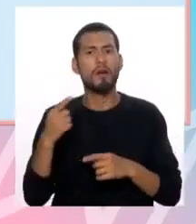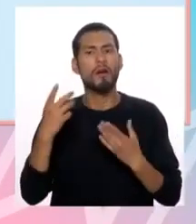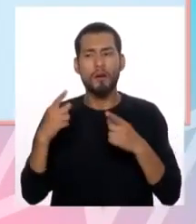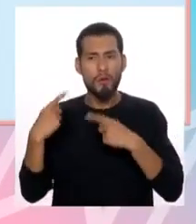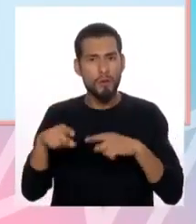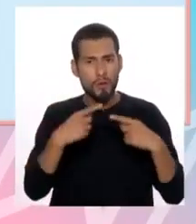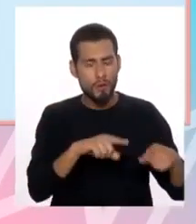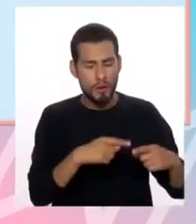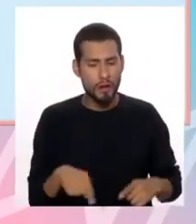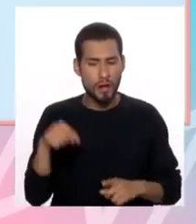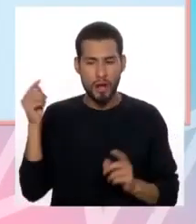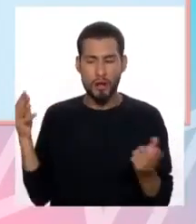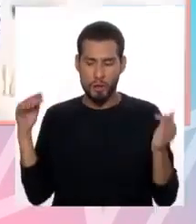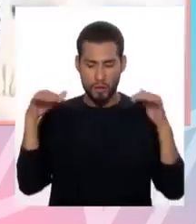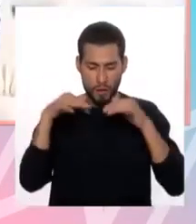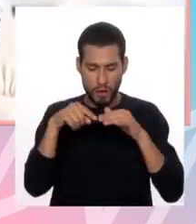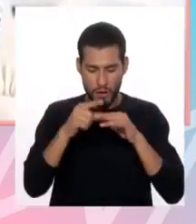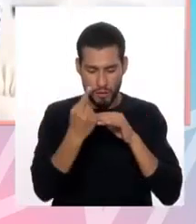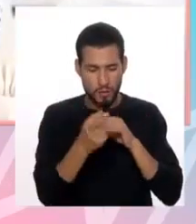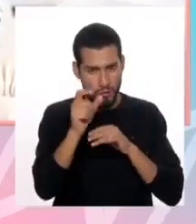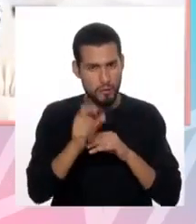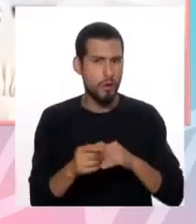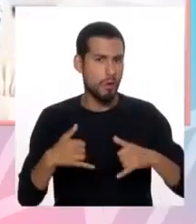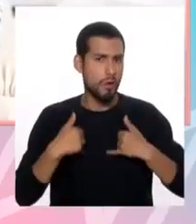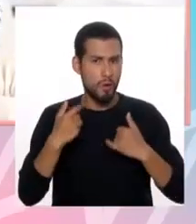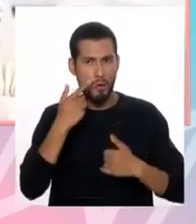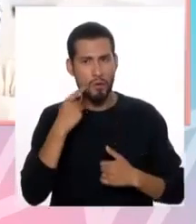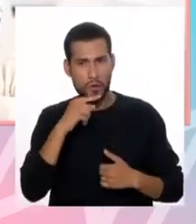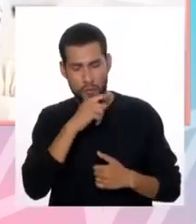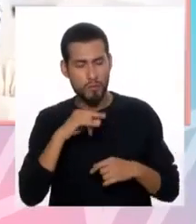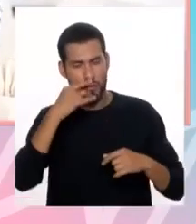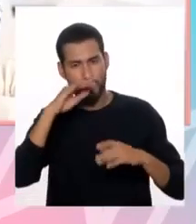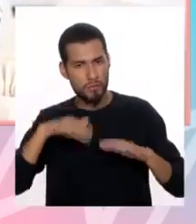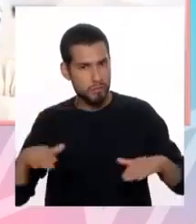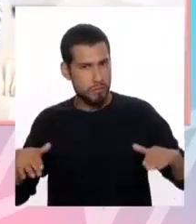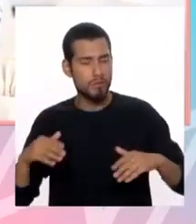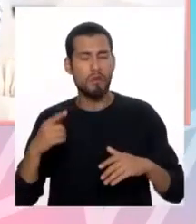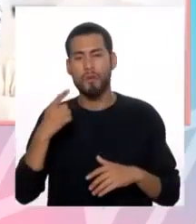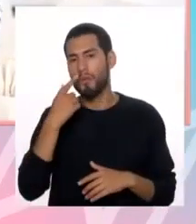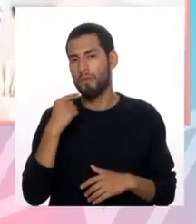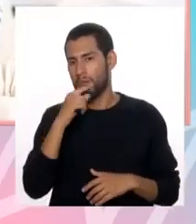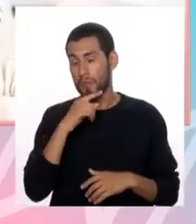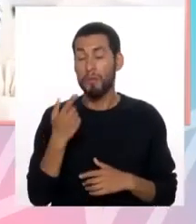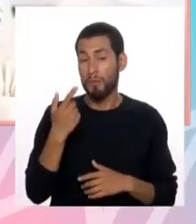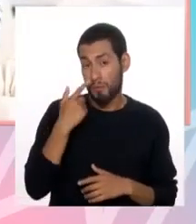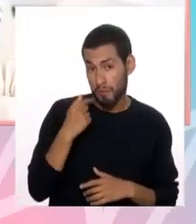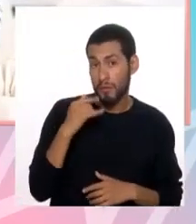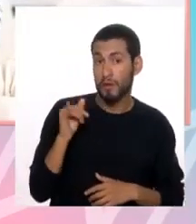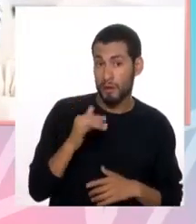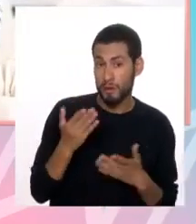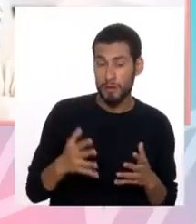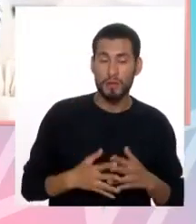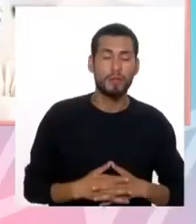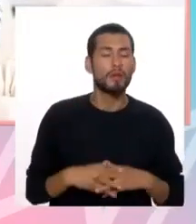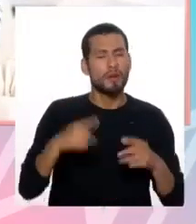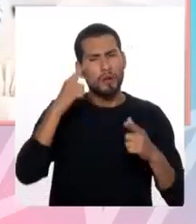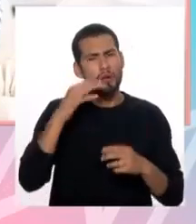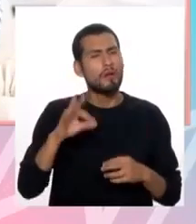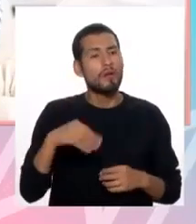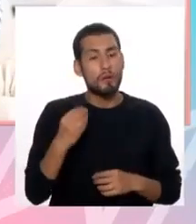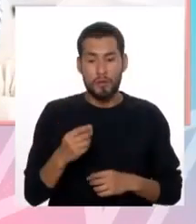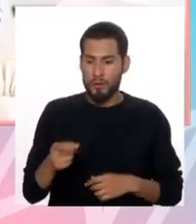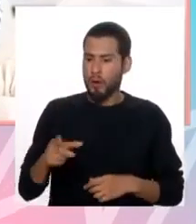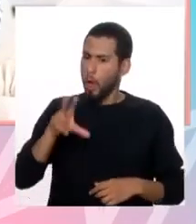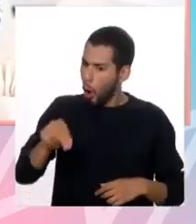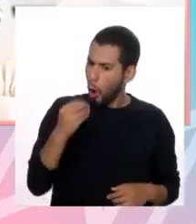ocurrir con la persona, que puede ser joven, que puede ser niña, que puede ser varón también, y va a ser decisiva porque son, no